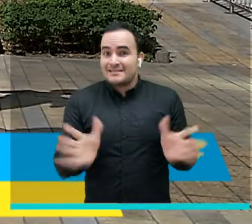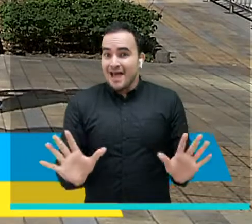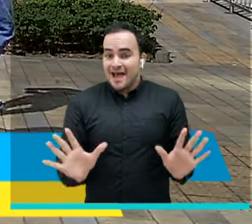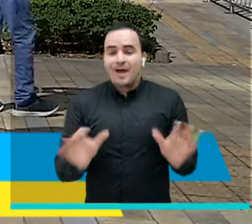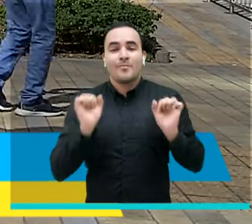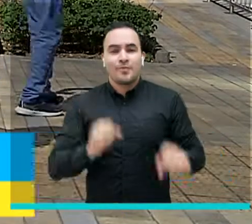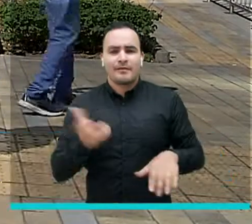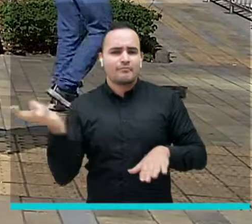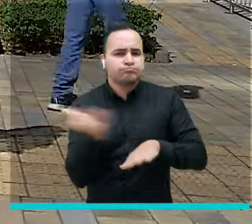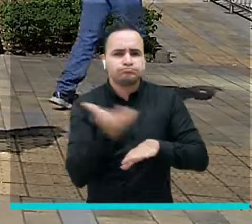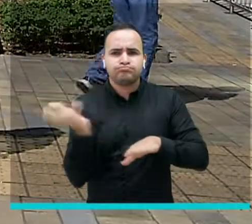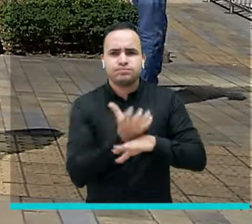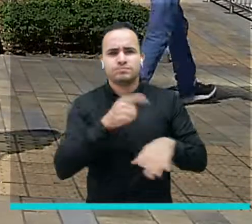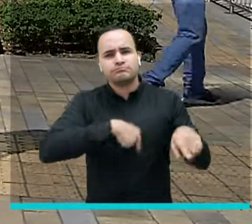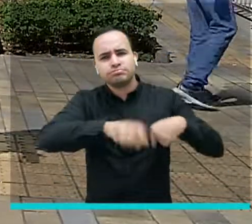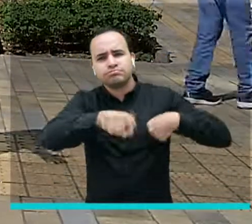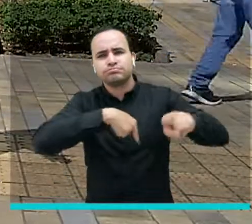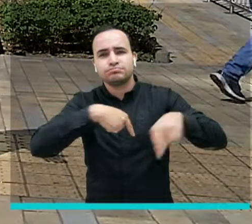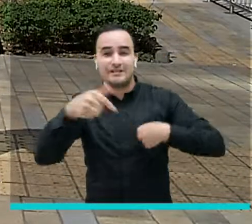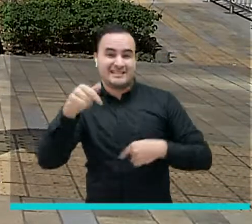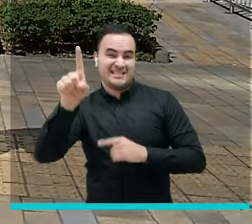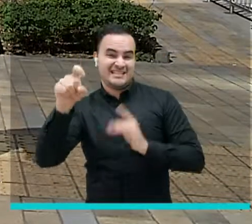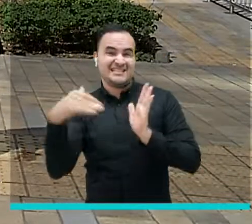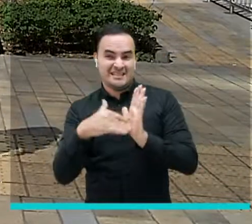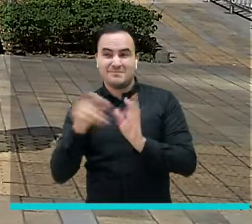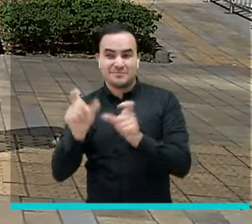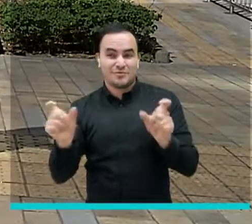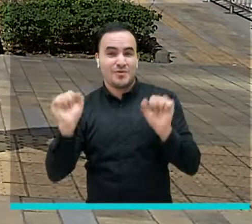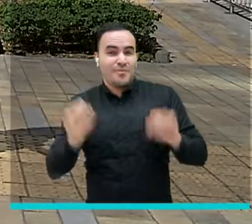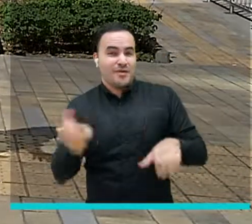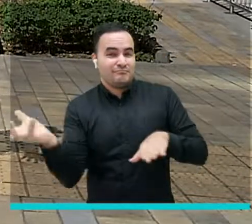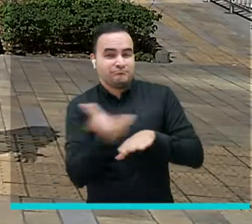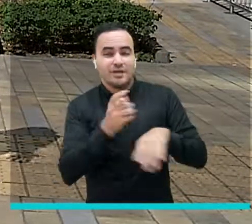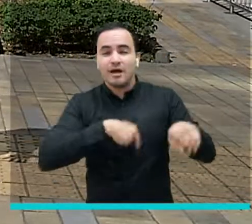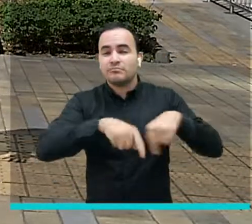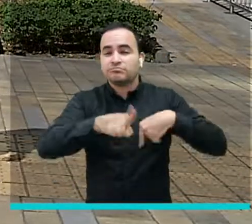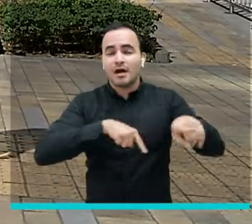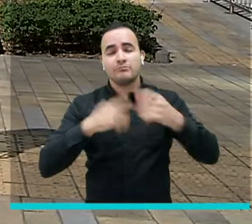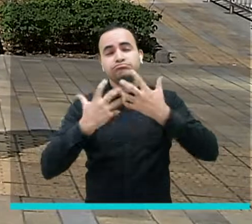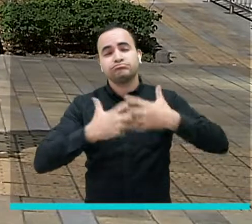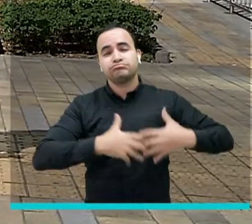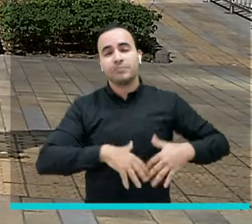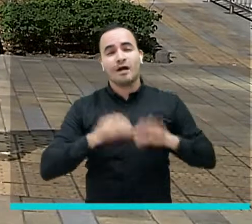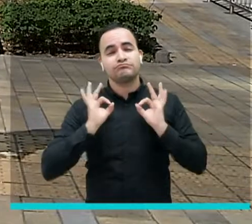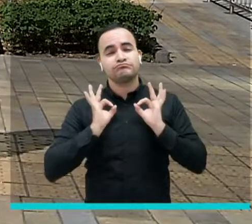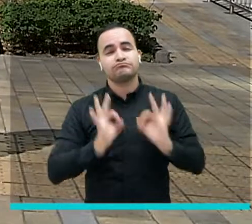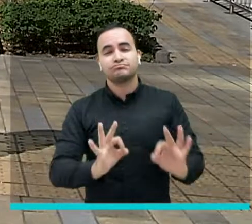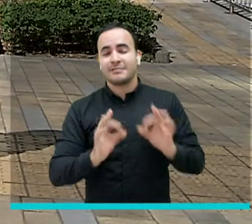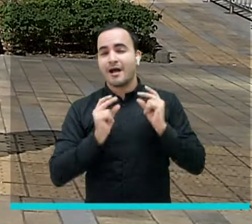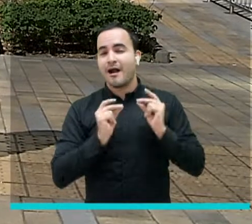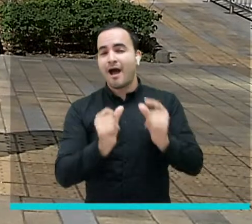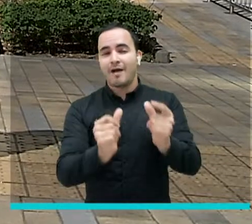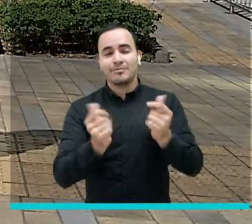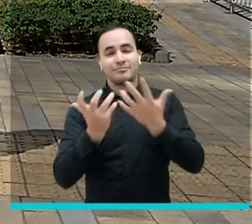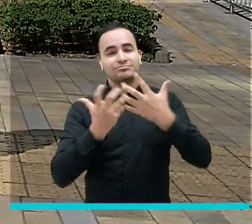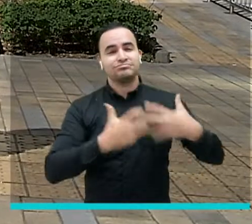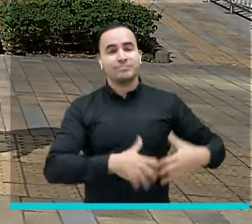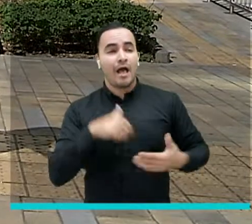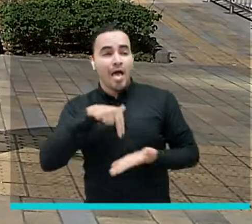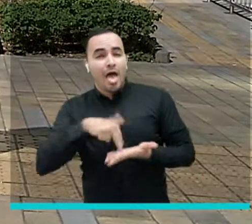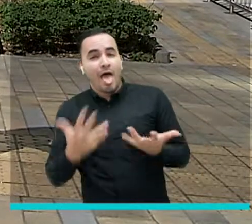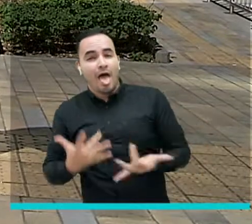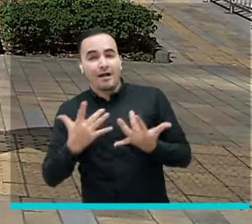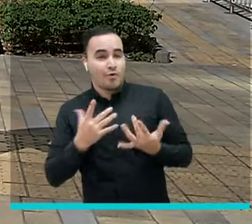permitirá que cerca de 16 mil usuarios se beneficien con viajes más rápidos y cómodos y sobre todo con menos tiempo de espera